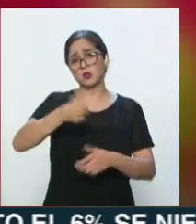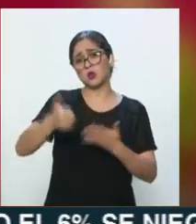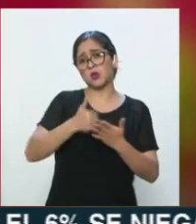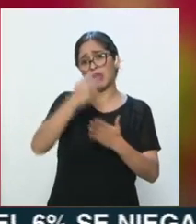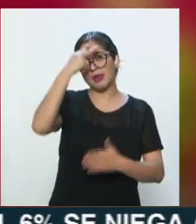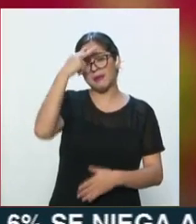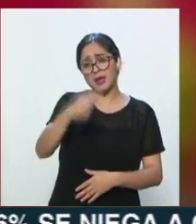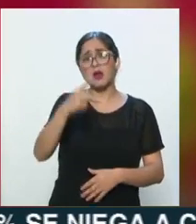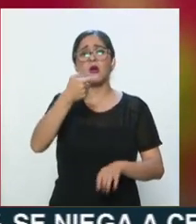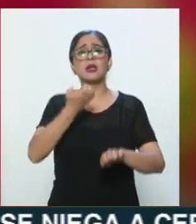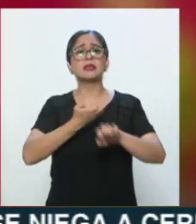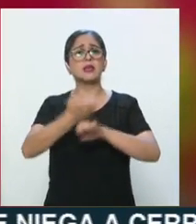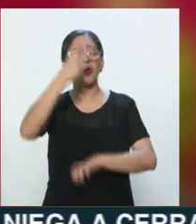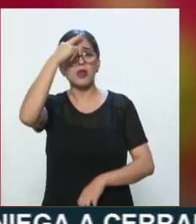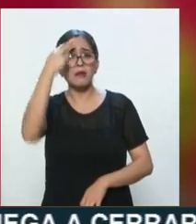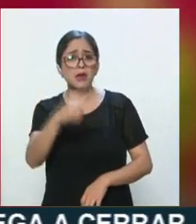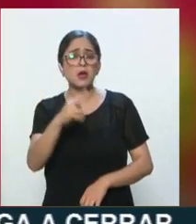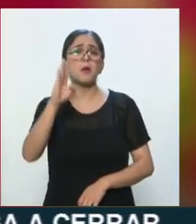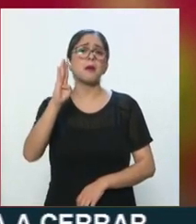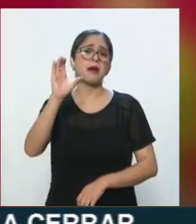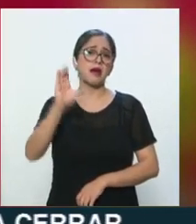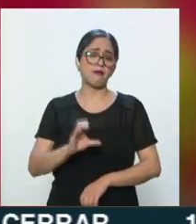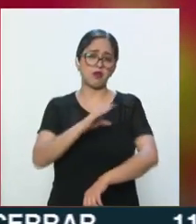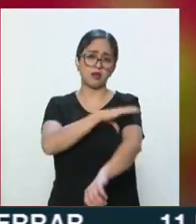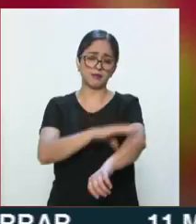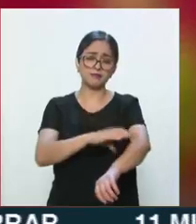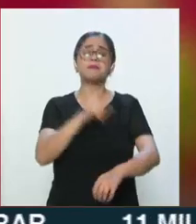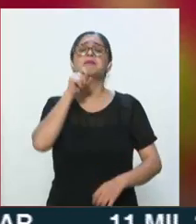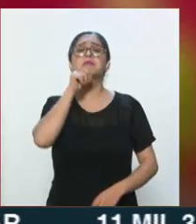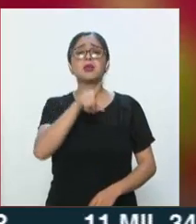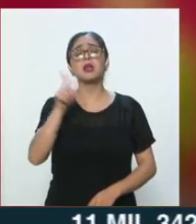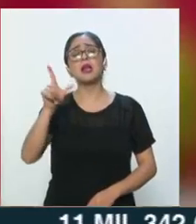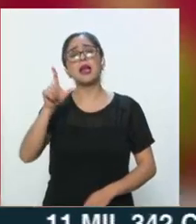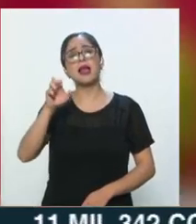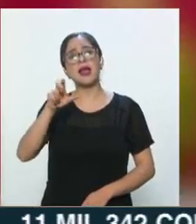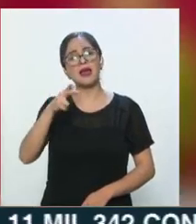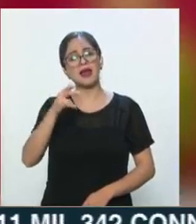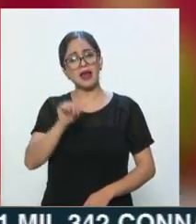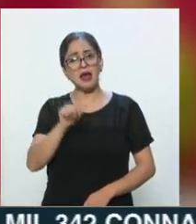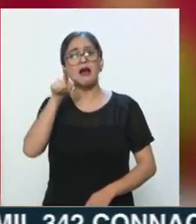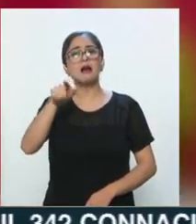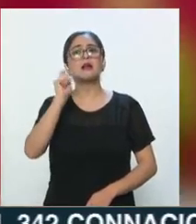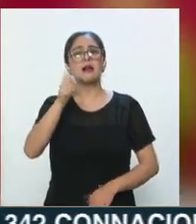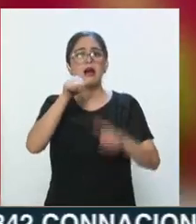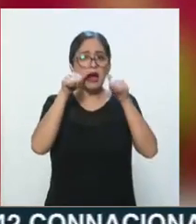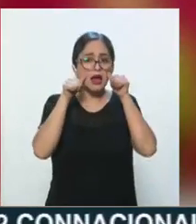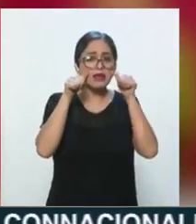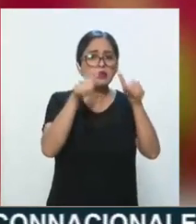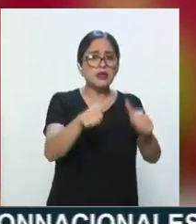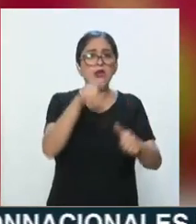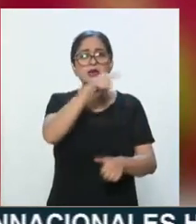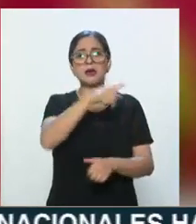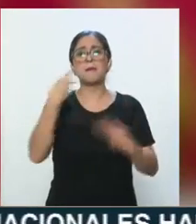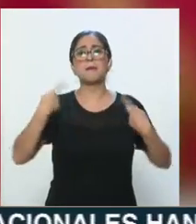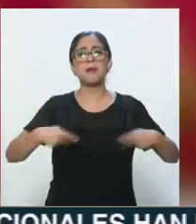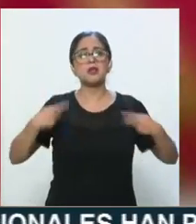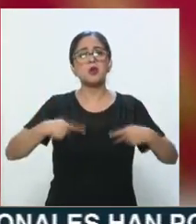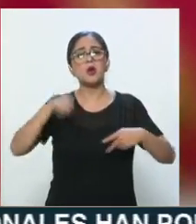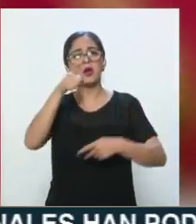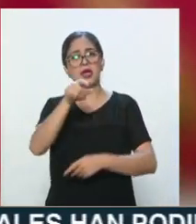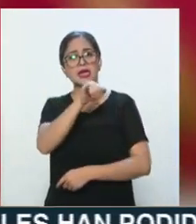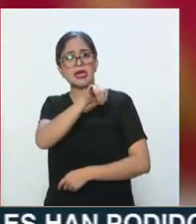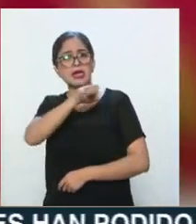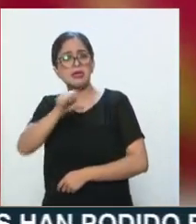el Estado de México y Baja California. Por su parte, Leyla Acosta Miranda, técnica de atención y orientación al derecho habiente en el IMSS,